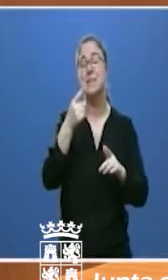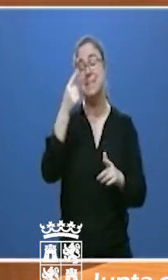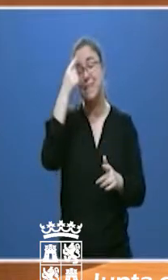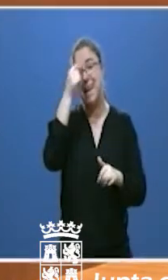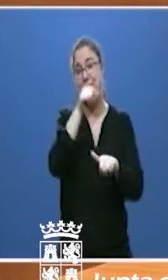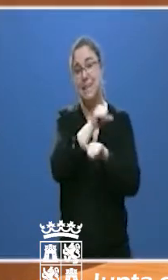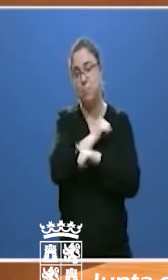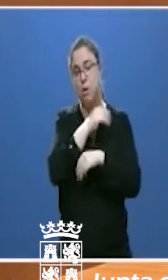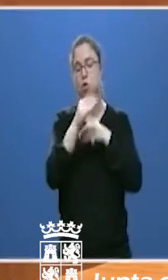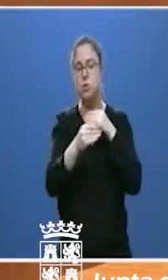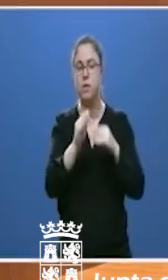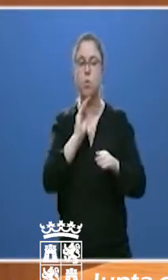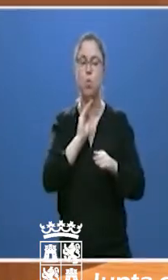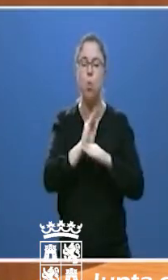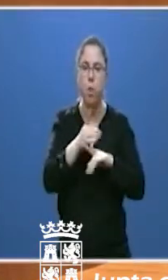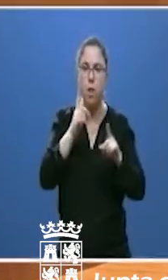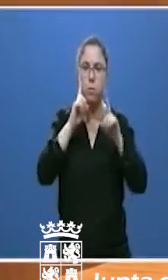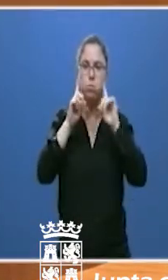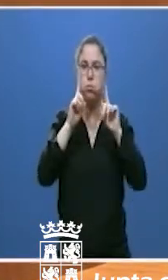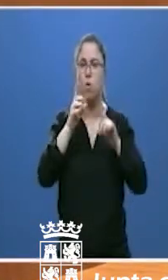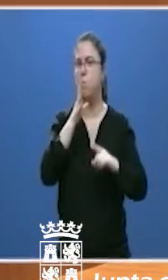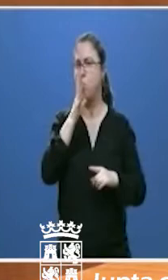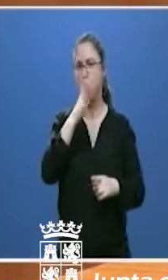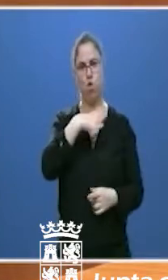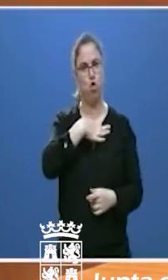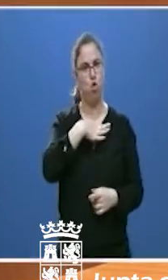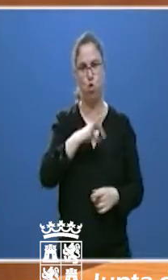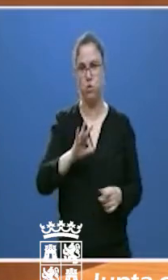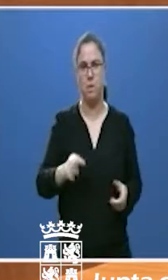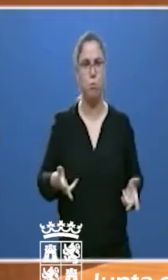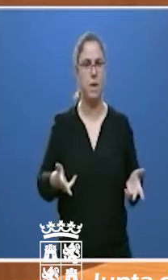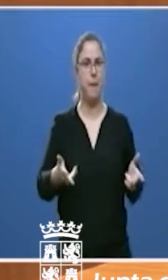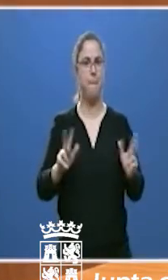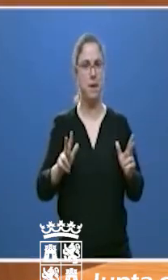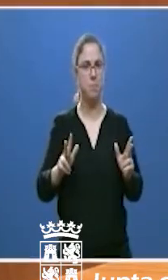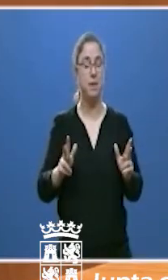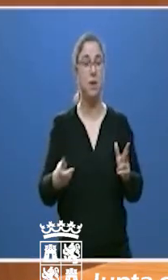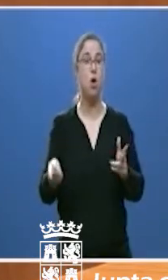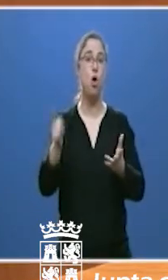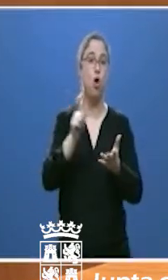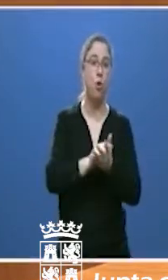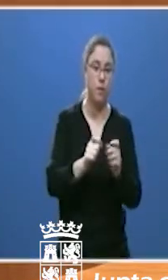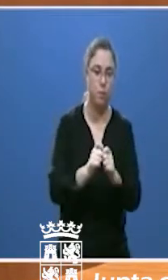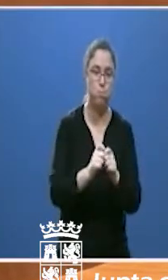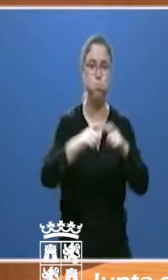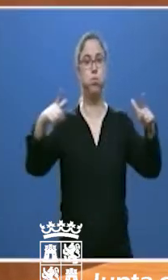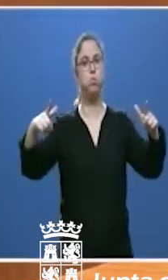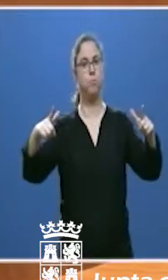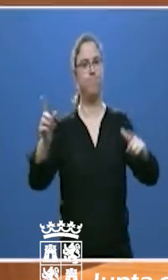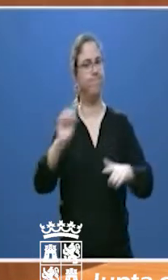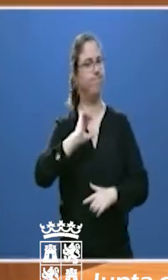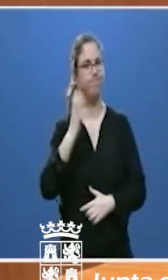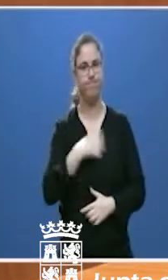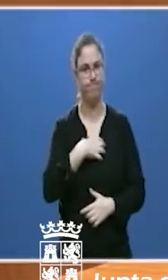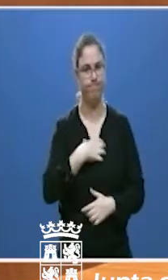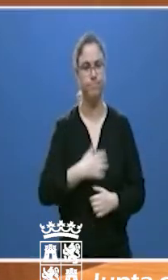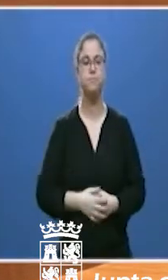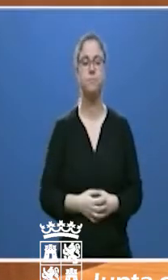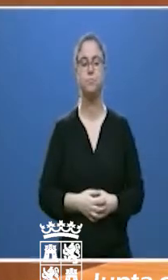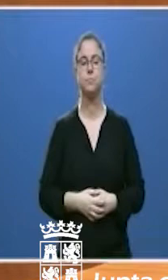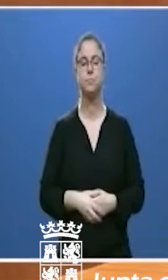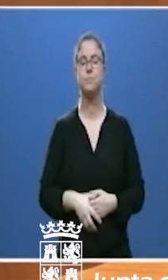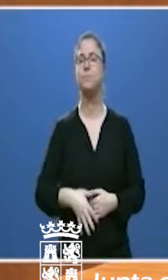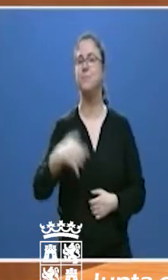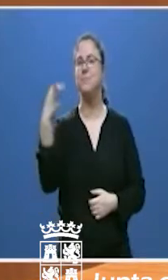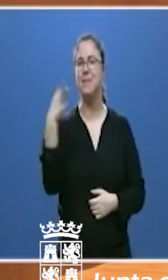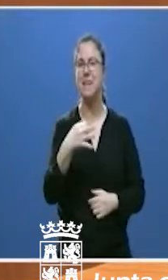prudencia y contención porque no podemos permitirnos propiciar un repentino rebrote. Deben estar